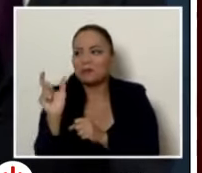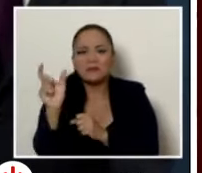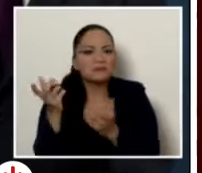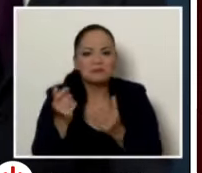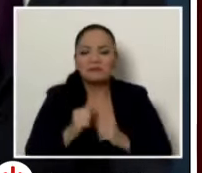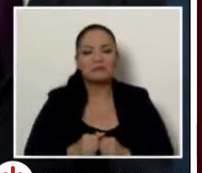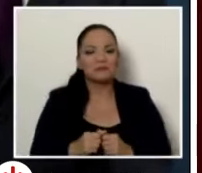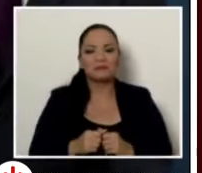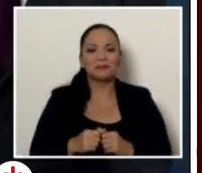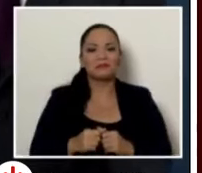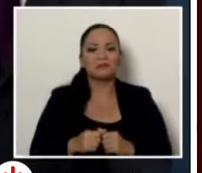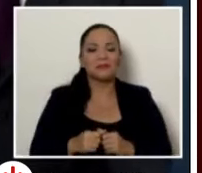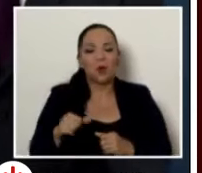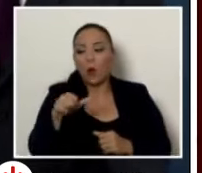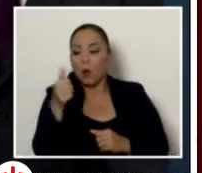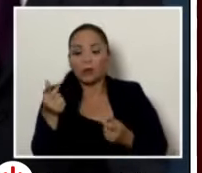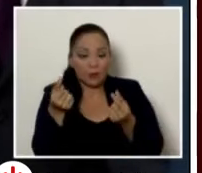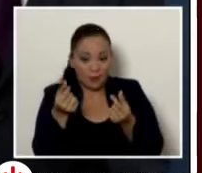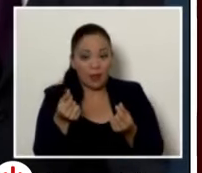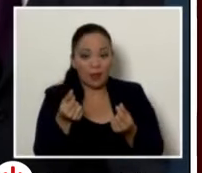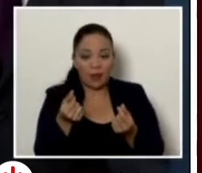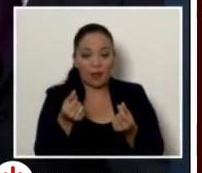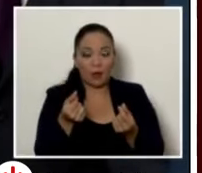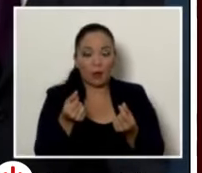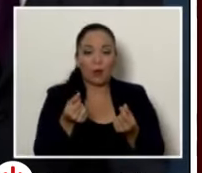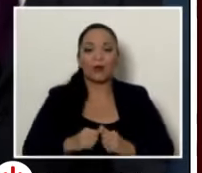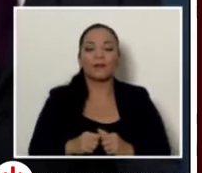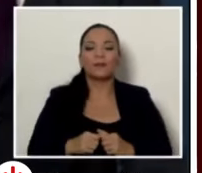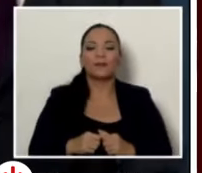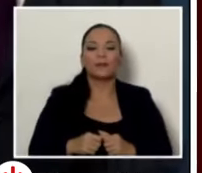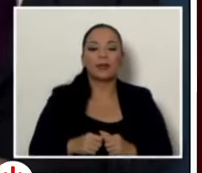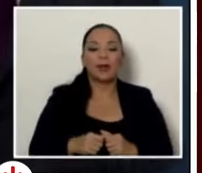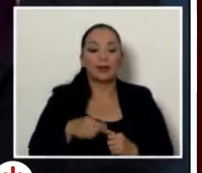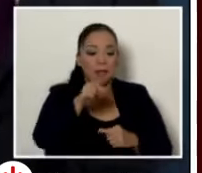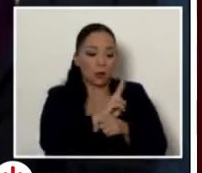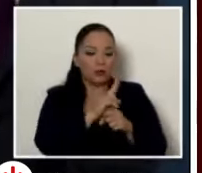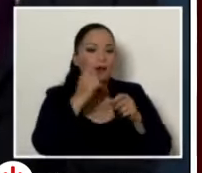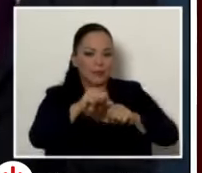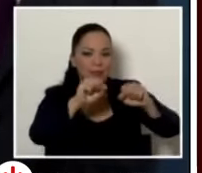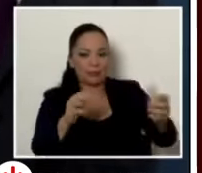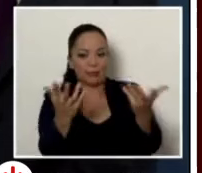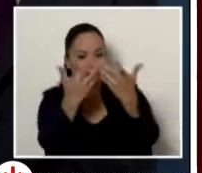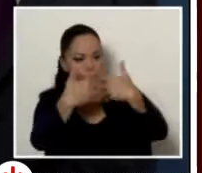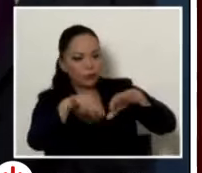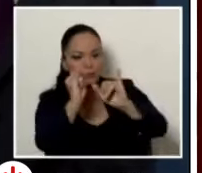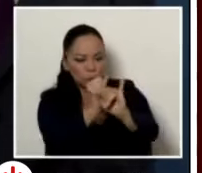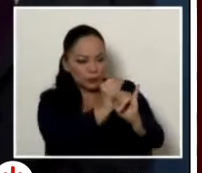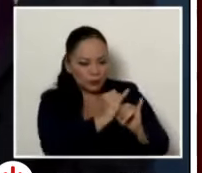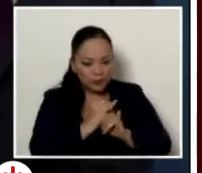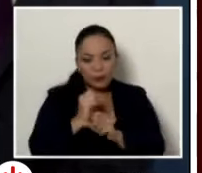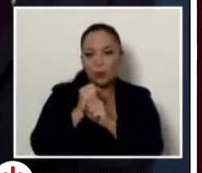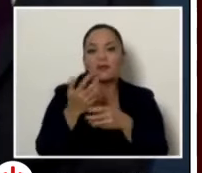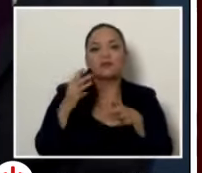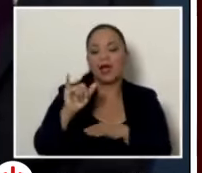y que el resto de la inversión que sería el sistema que articula con todas las demás instituciones y la seguridad ya la ha invertido